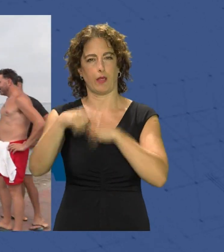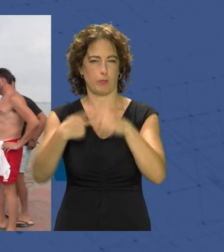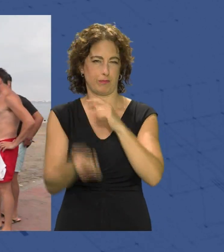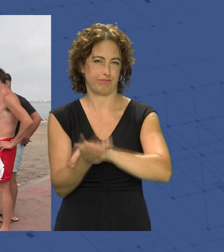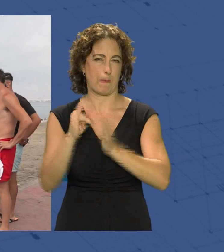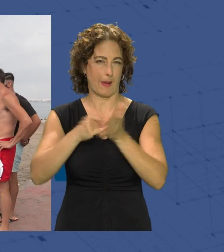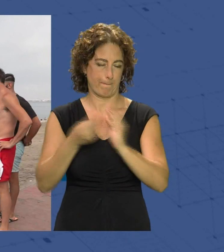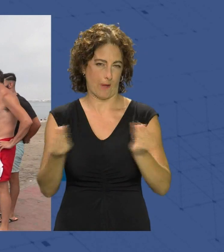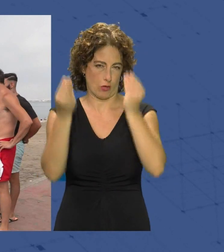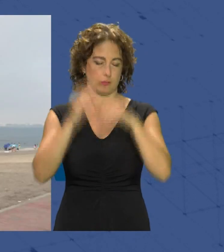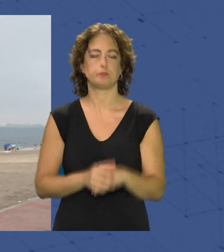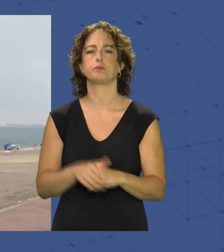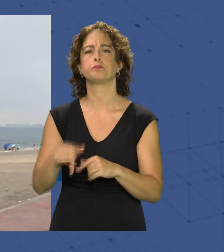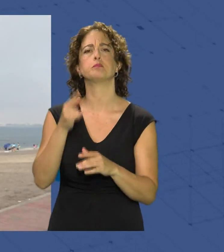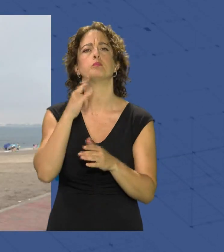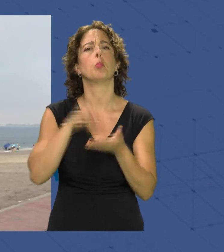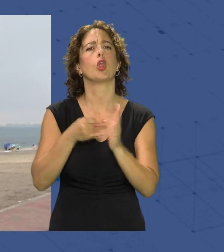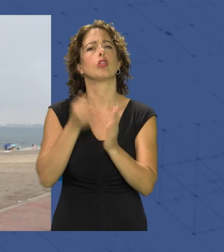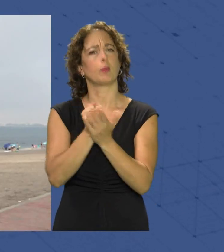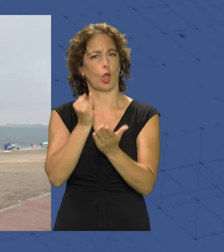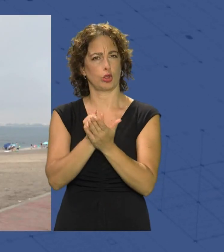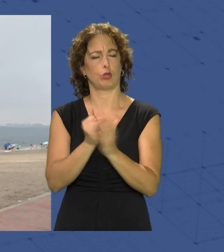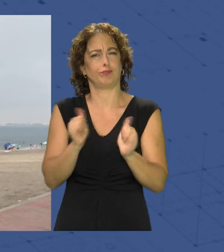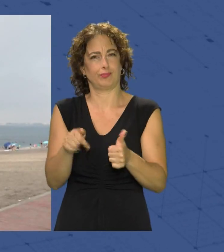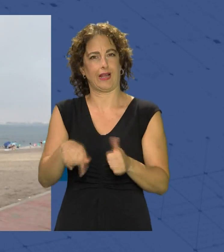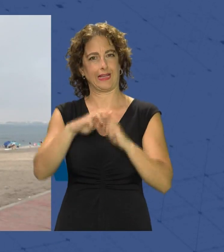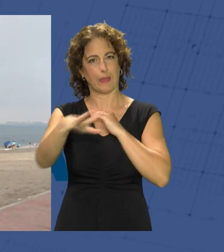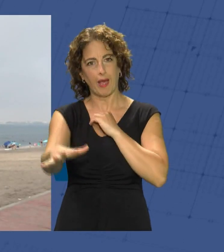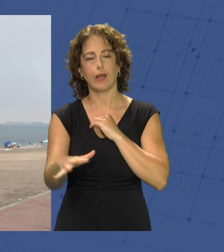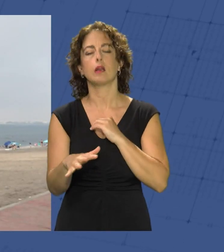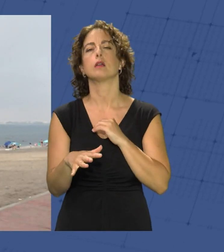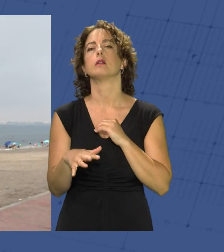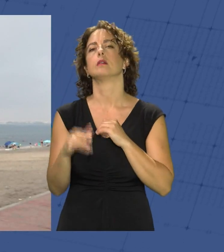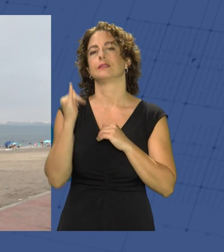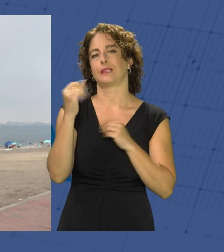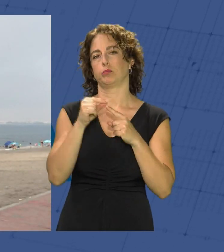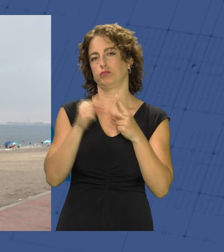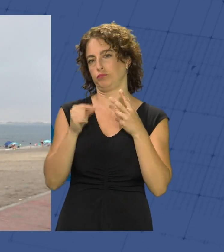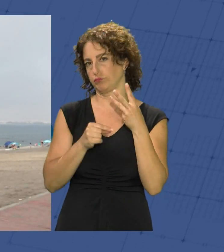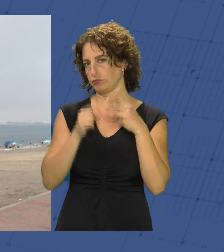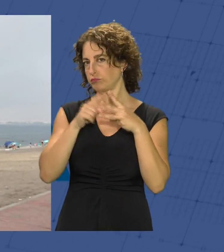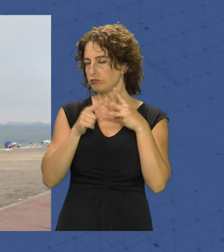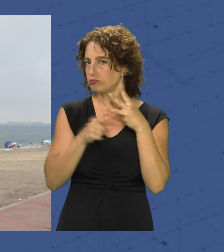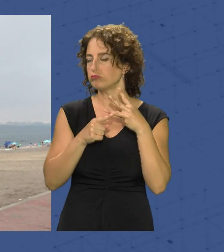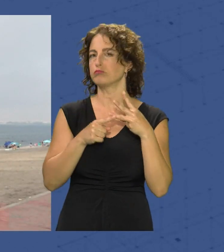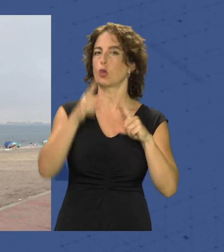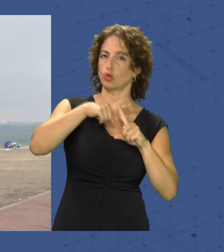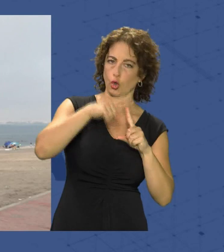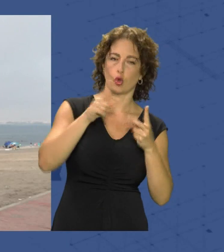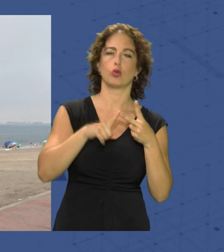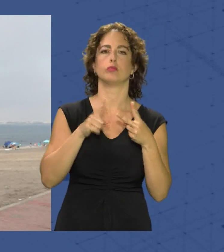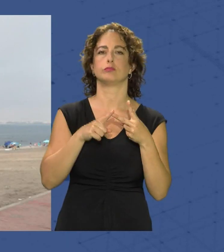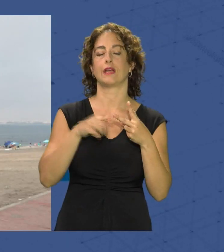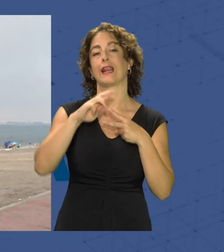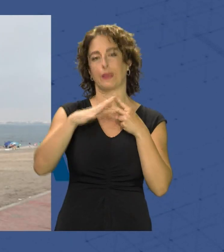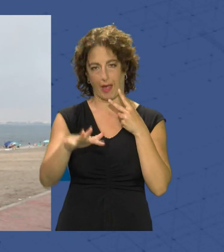Almería. Este proyecto piloto que iniciamos hoy aquí en Retamar va a tener tres puntos iniciales que serán en El Toyo, aquí en